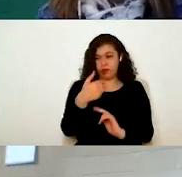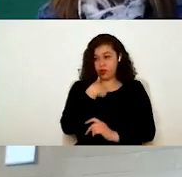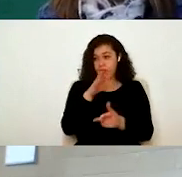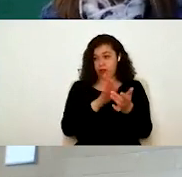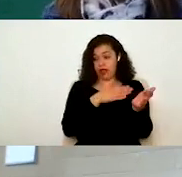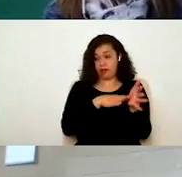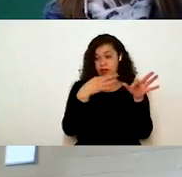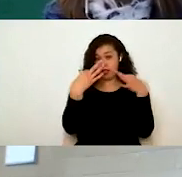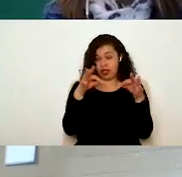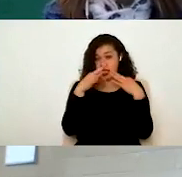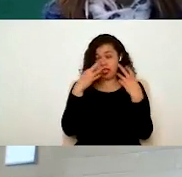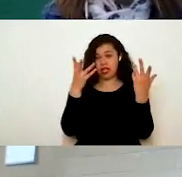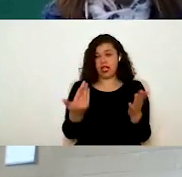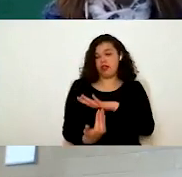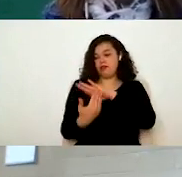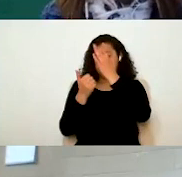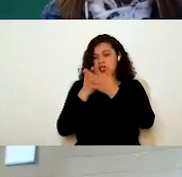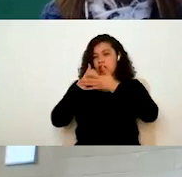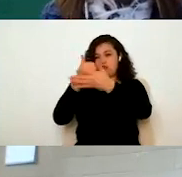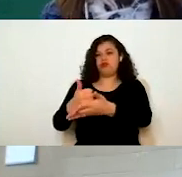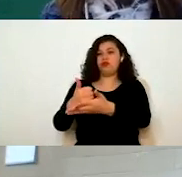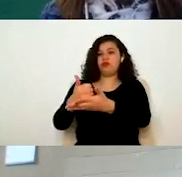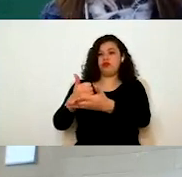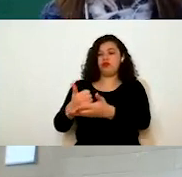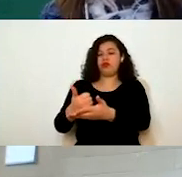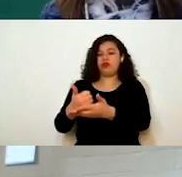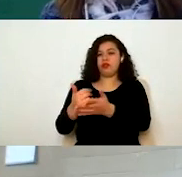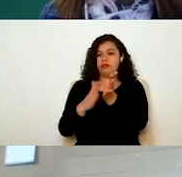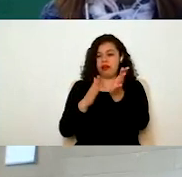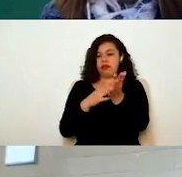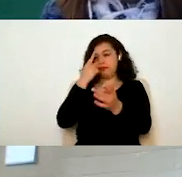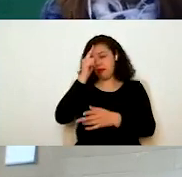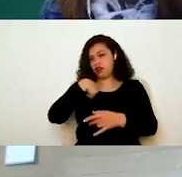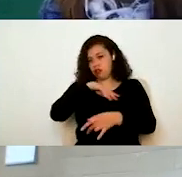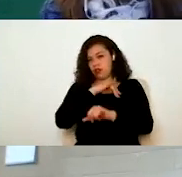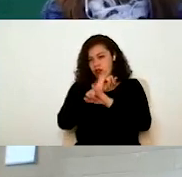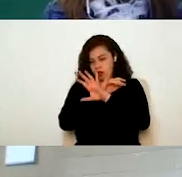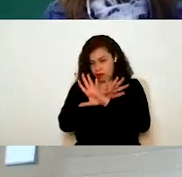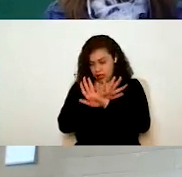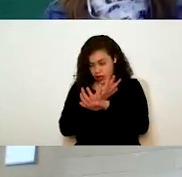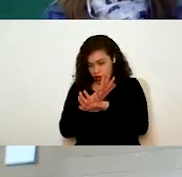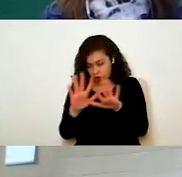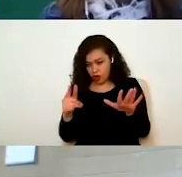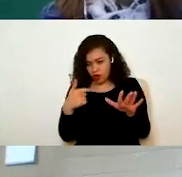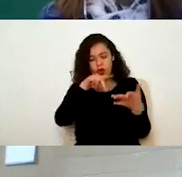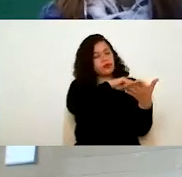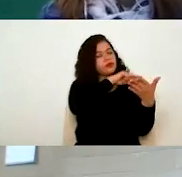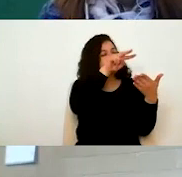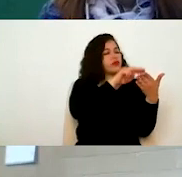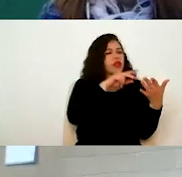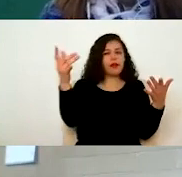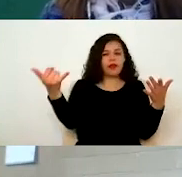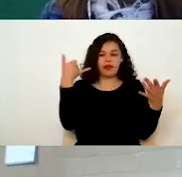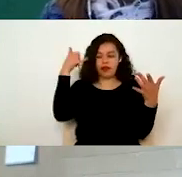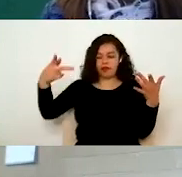la mesa de ayuda es en las que se basa para darles mucha de la información que a veces ustedes me